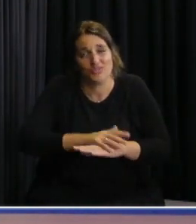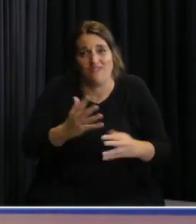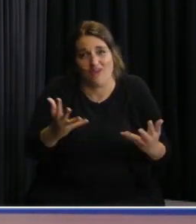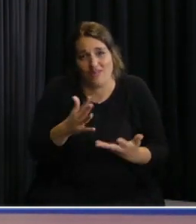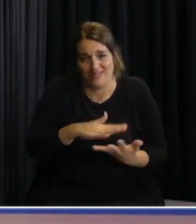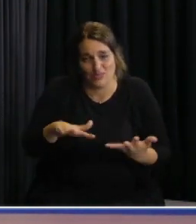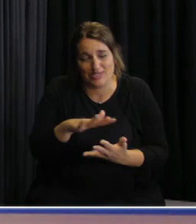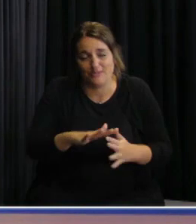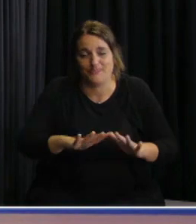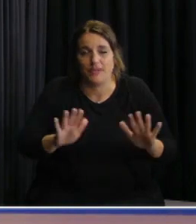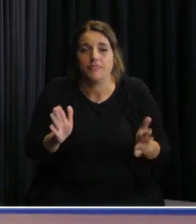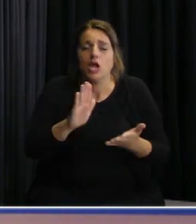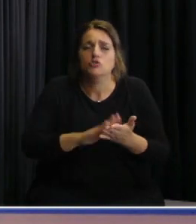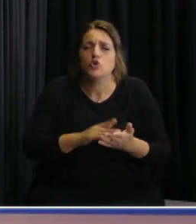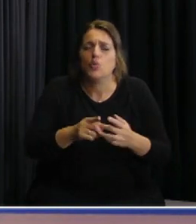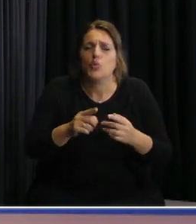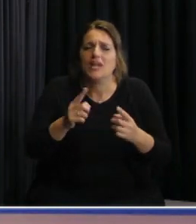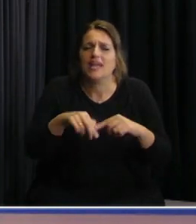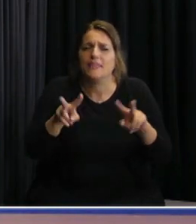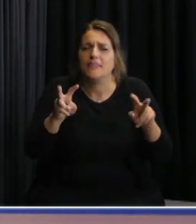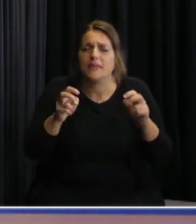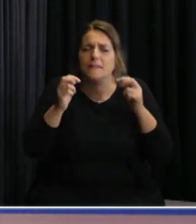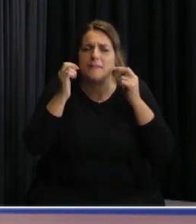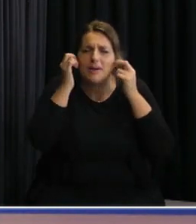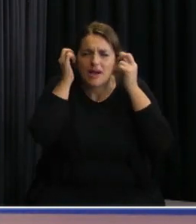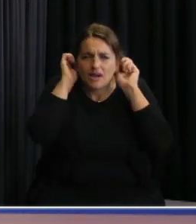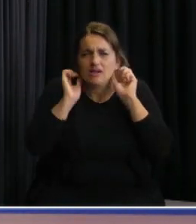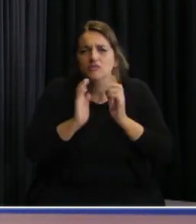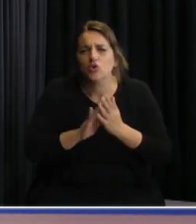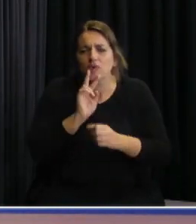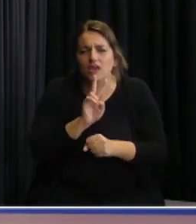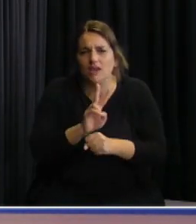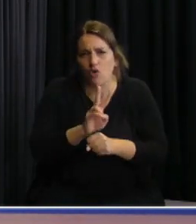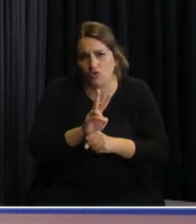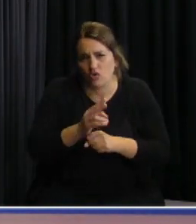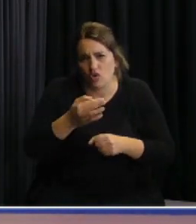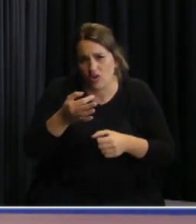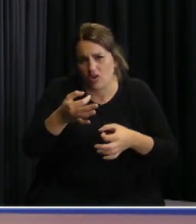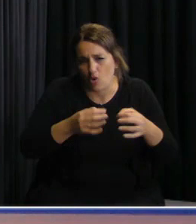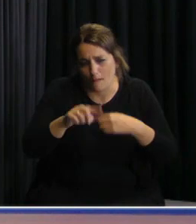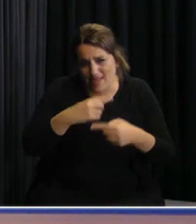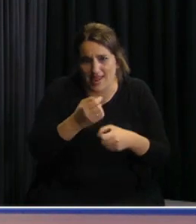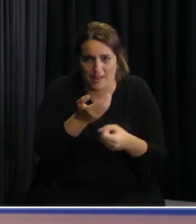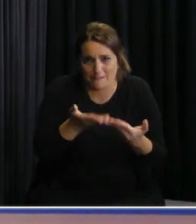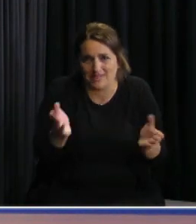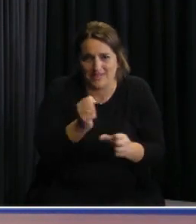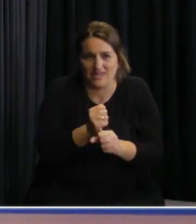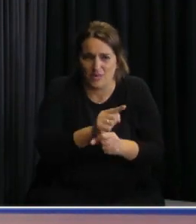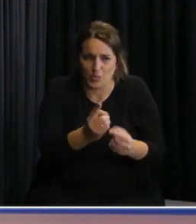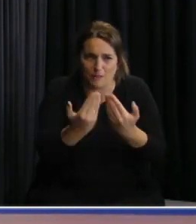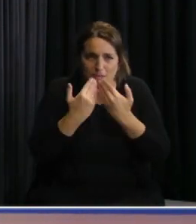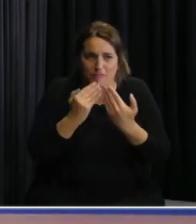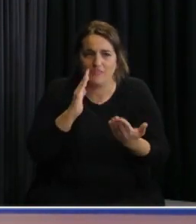y con respecto al testeo o a la intervención más que nada lo que tú